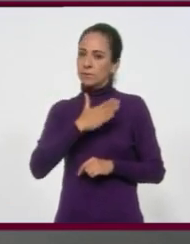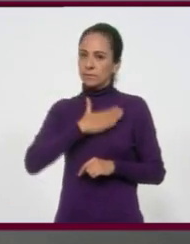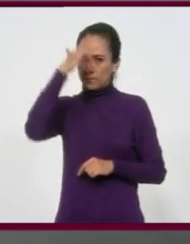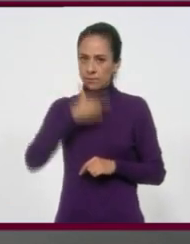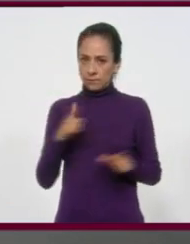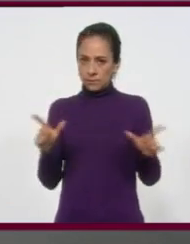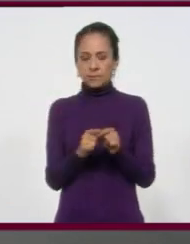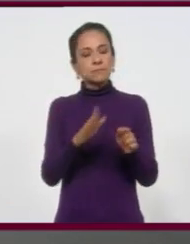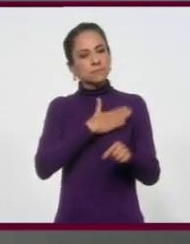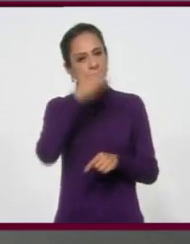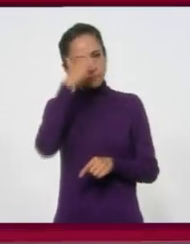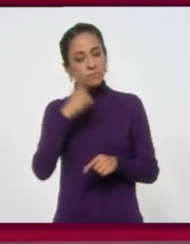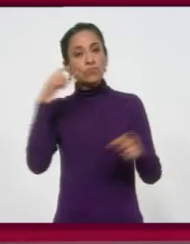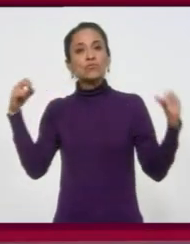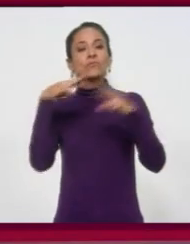noches, Miguel. Hasta pronto. Hasta pronto.